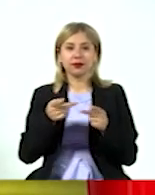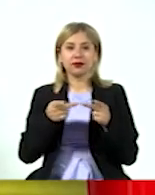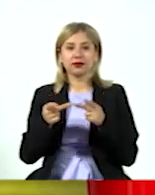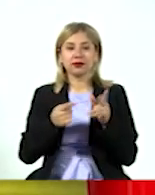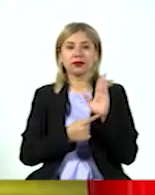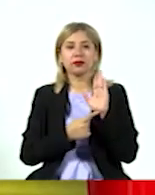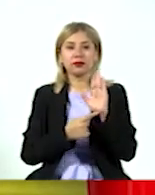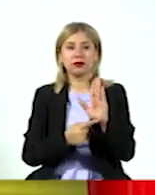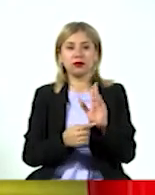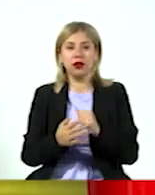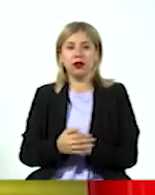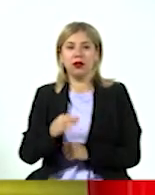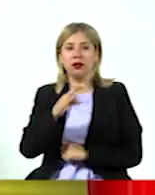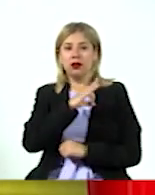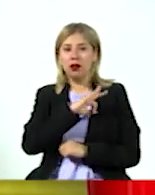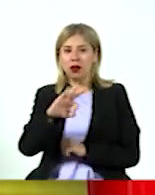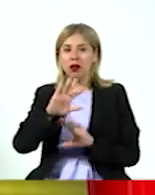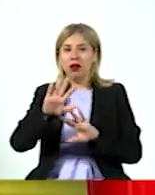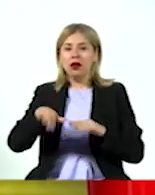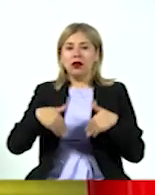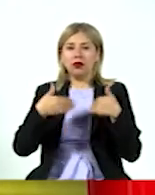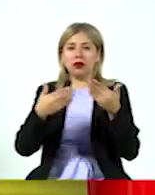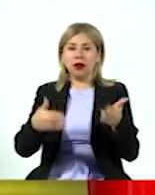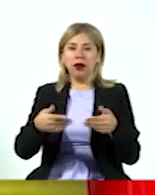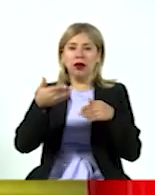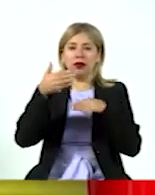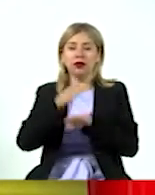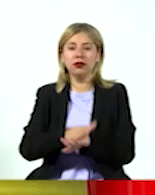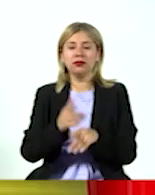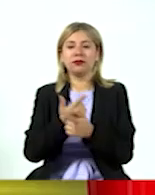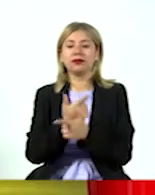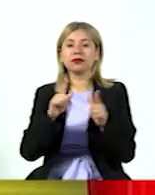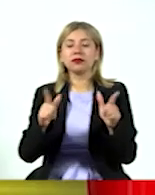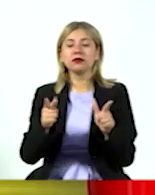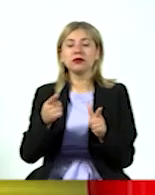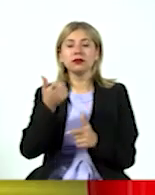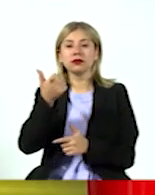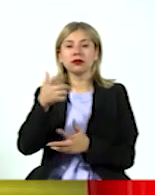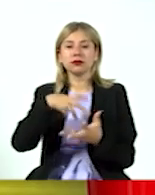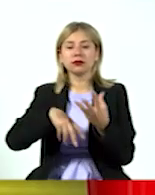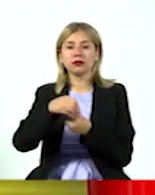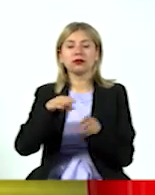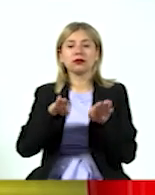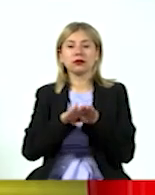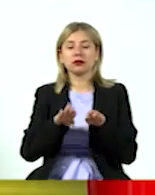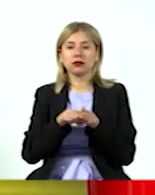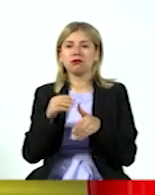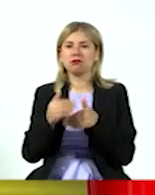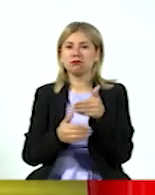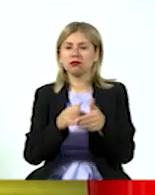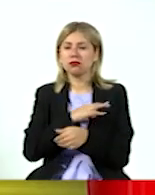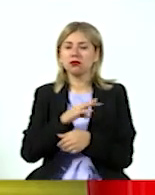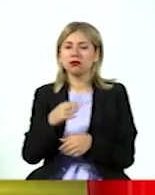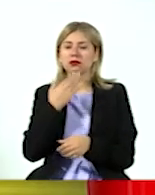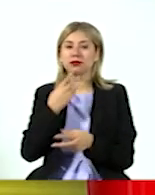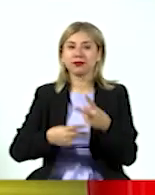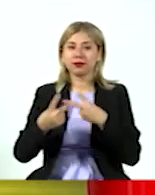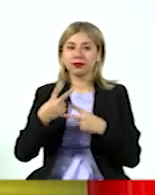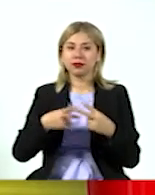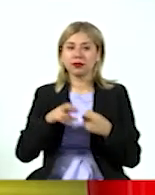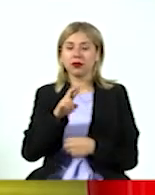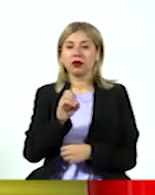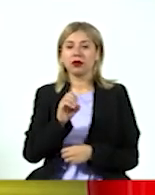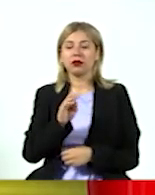¿Puedo llegar? Que habla acerca de la libertad financiera, ¿Cómo la podemos alcanzar? Recibimos aquí a Roberto